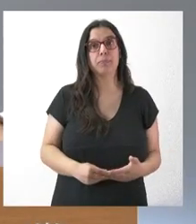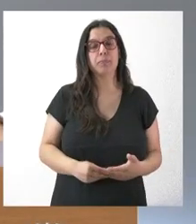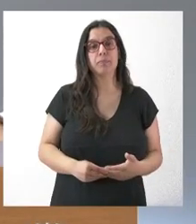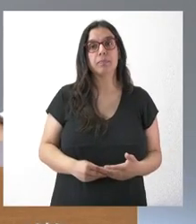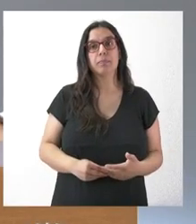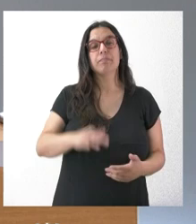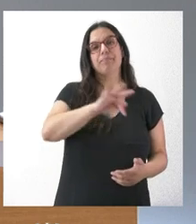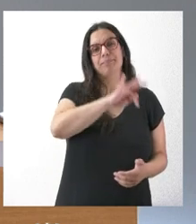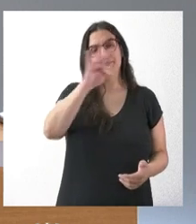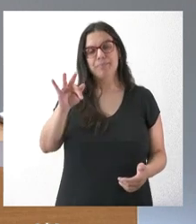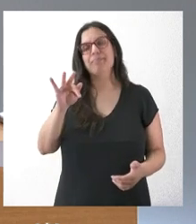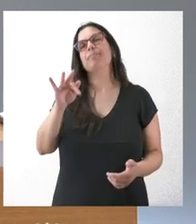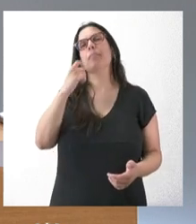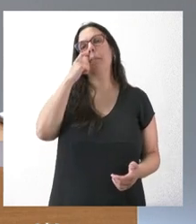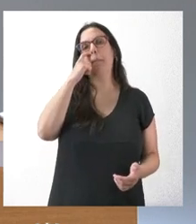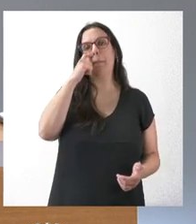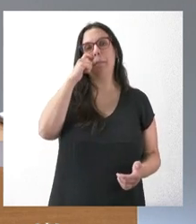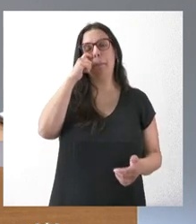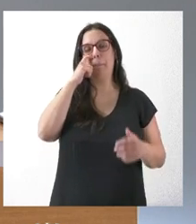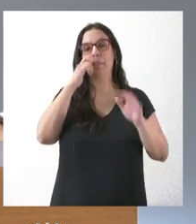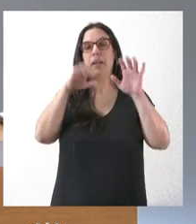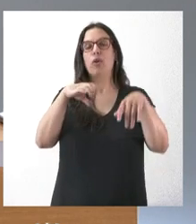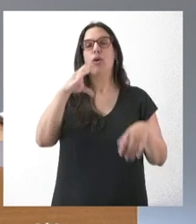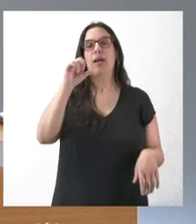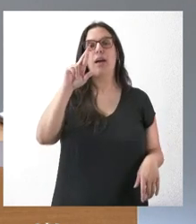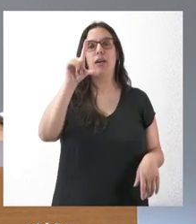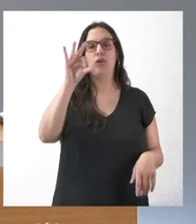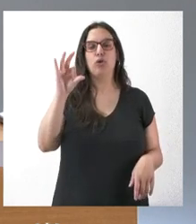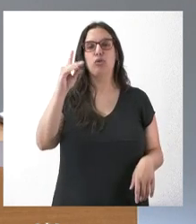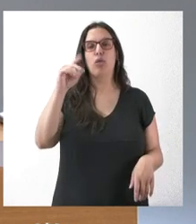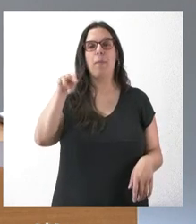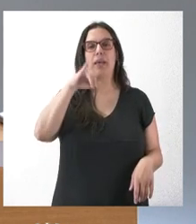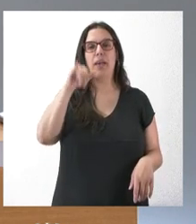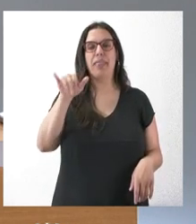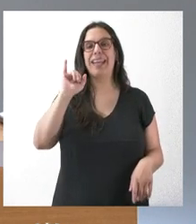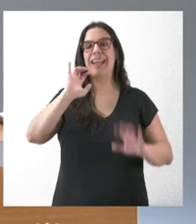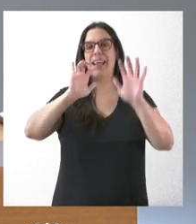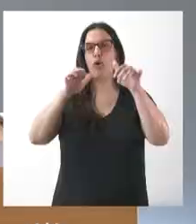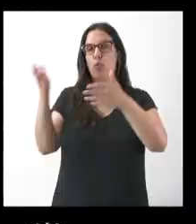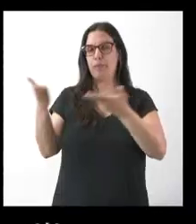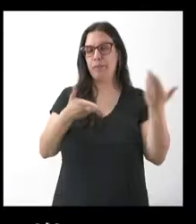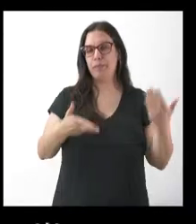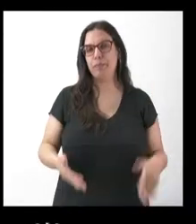Decía que continuábamos ahora en León con Carlos Domínguez de Ileón. Cuando quieras. Adelante, Carlos.